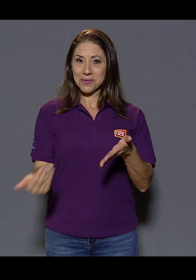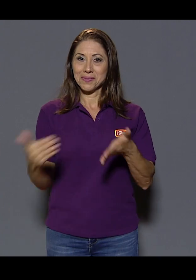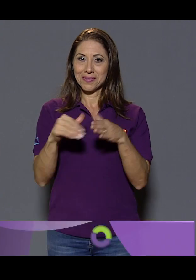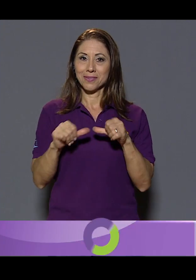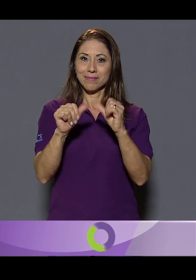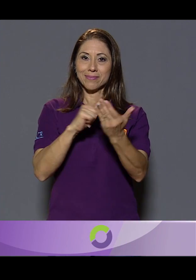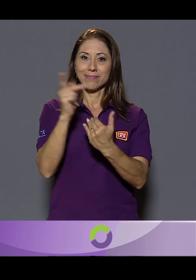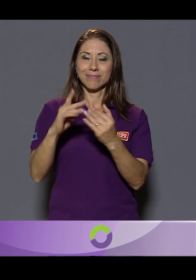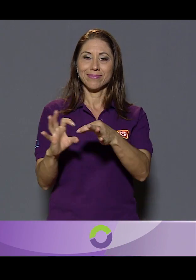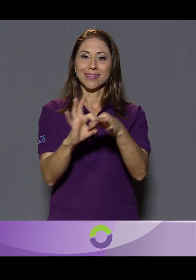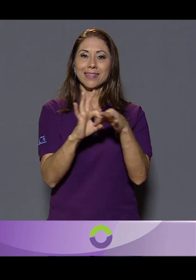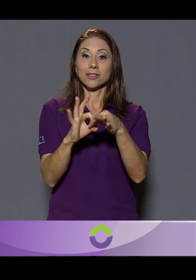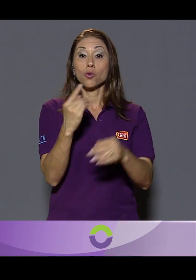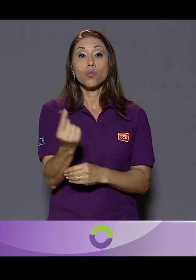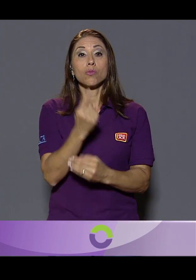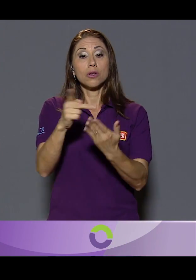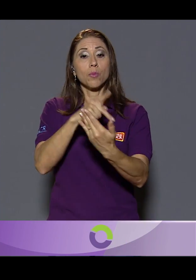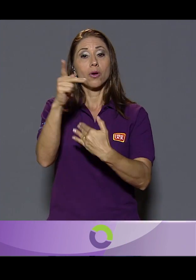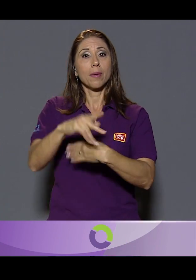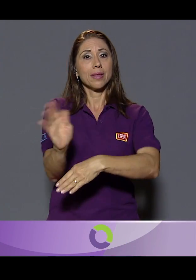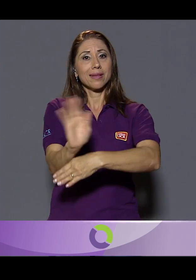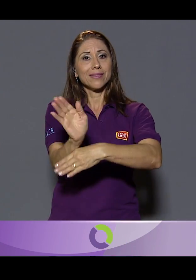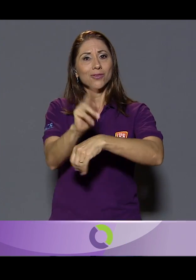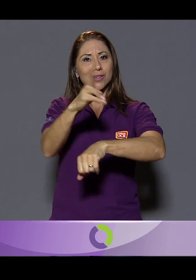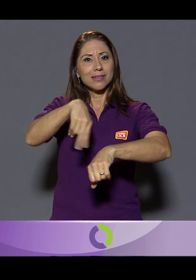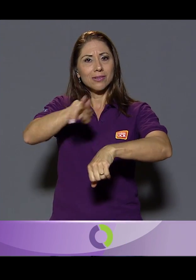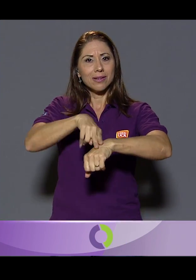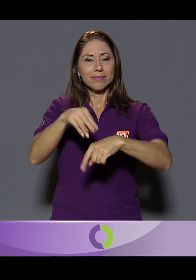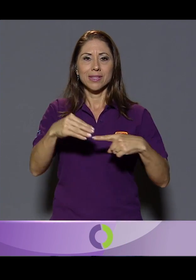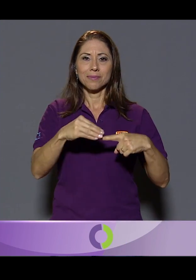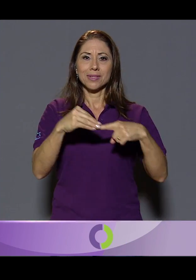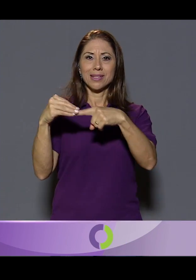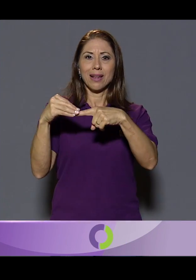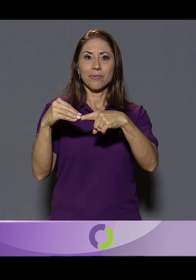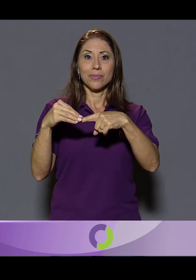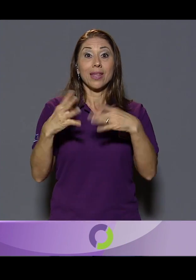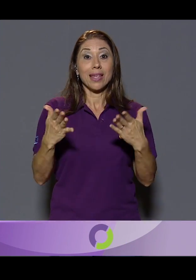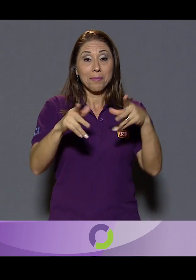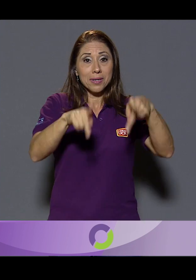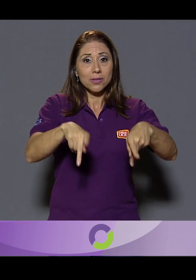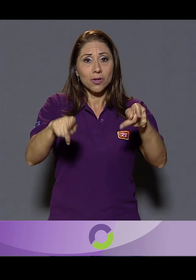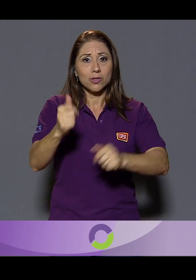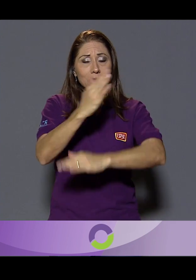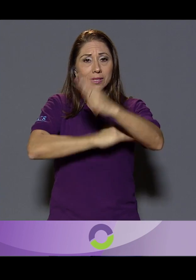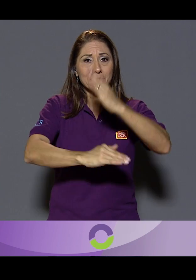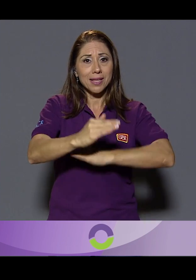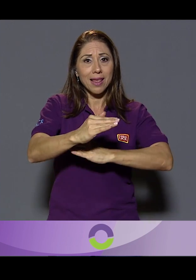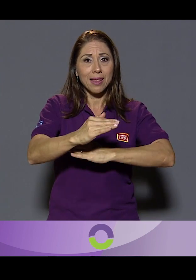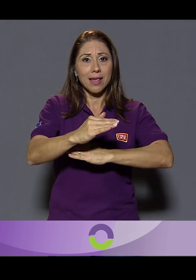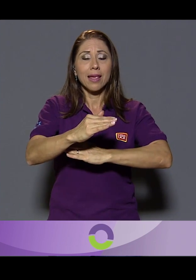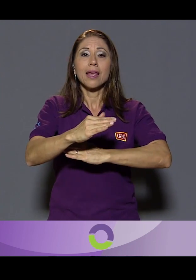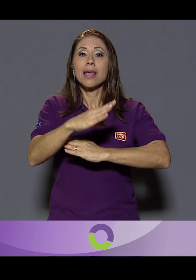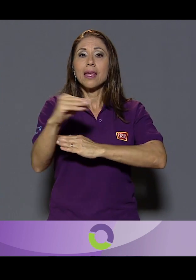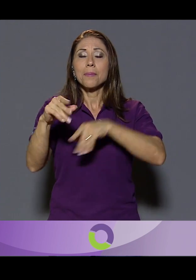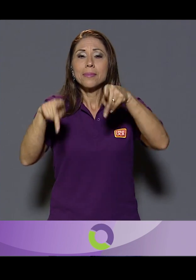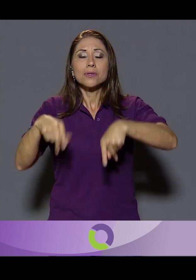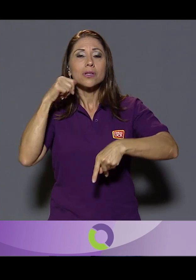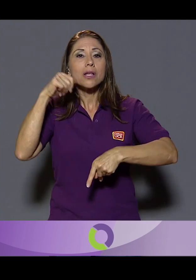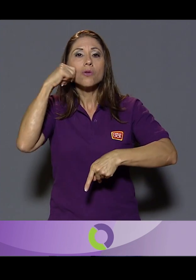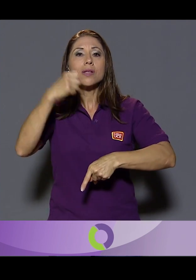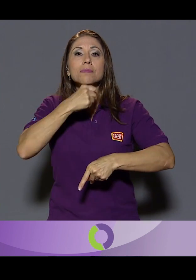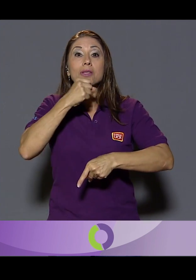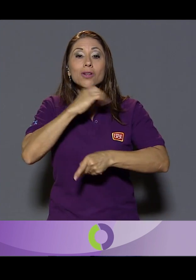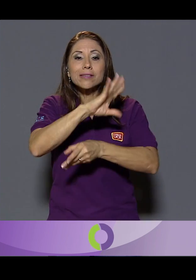Estamos de regreso en Nexo, su único programa de televisión nacional especializado en promover la inclusión de las personas con discapacidad